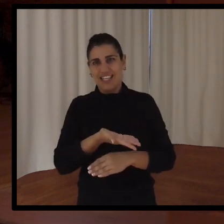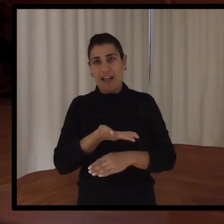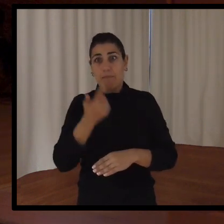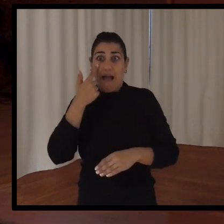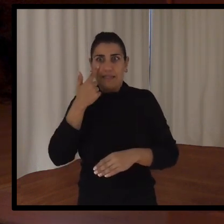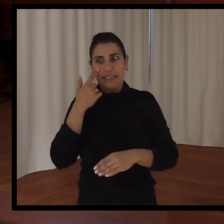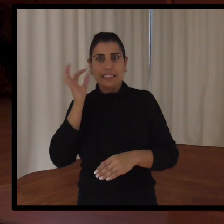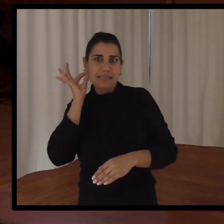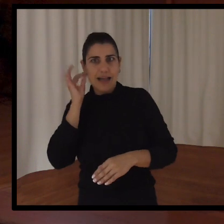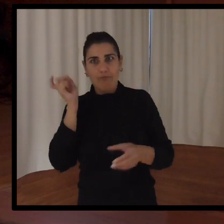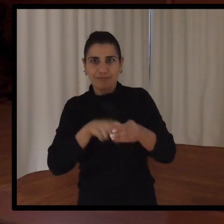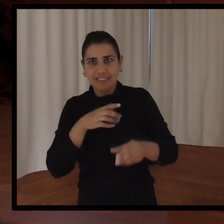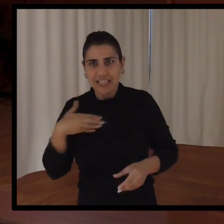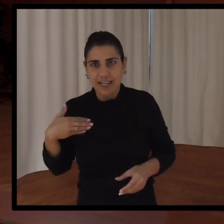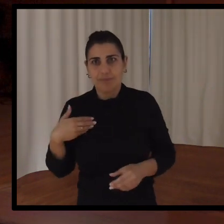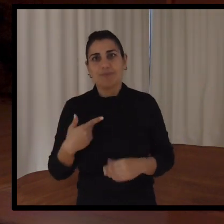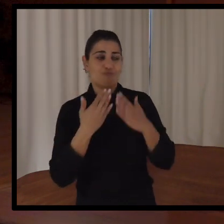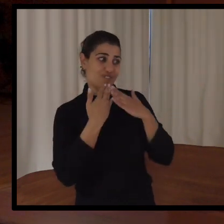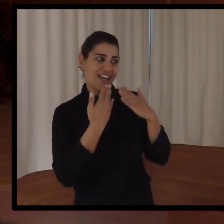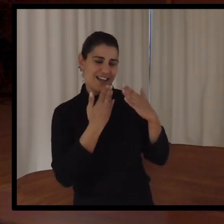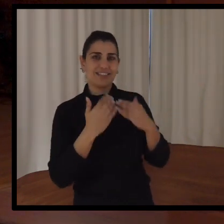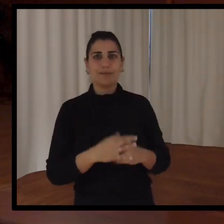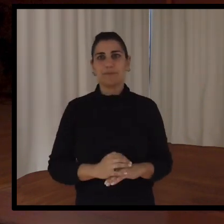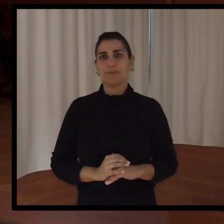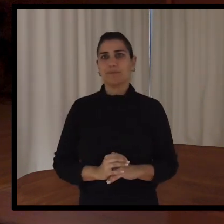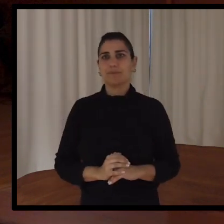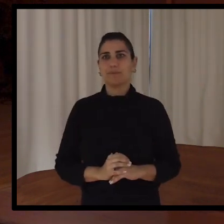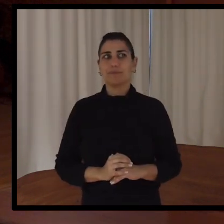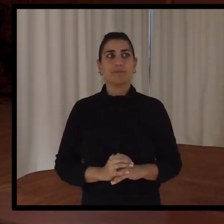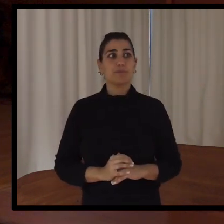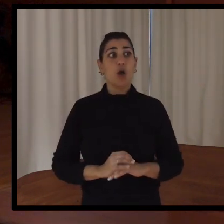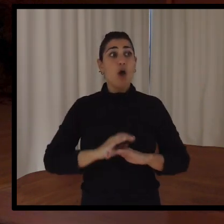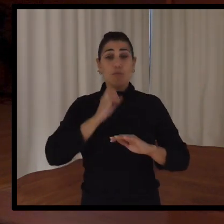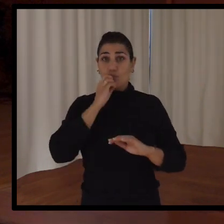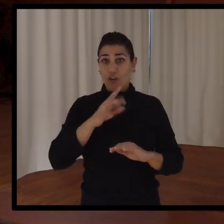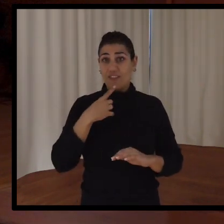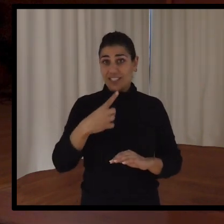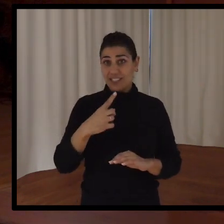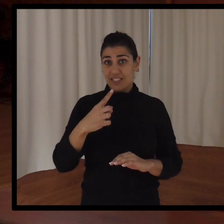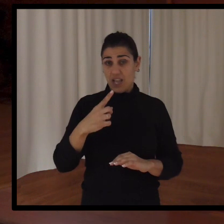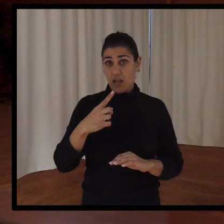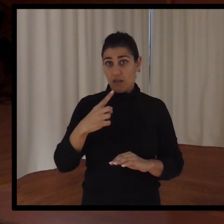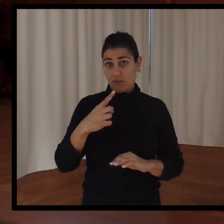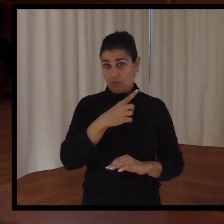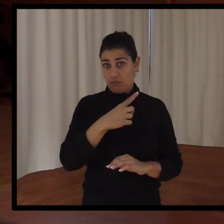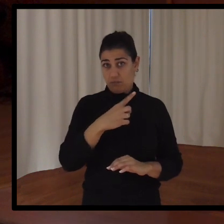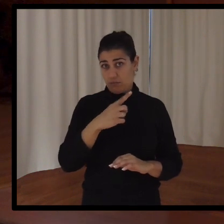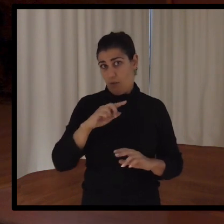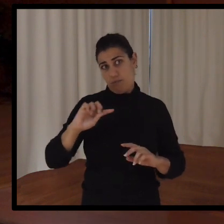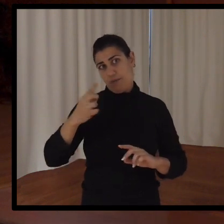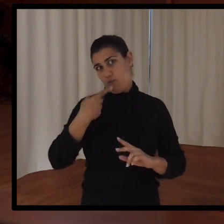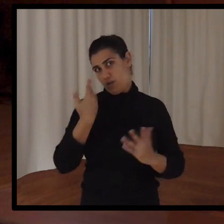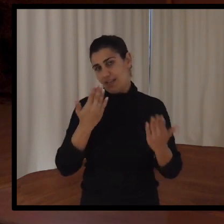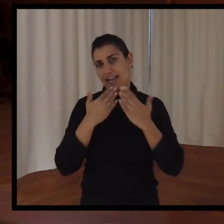llegar a alguna chica. Muchas gracias. Javi. Bueno, decir que no lo he comentado al principio. Aparte, por supuesto, dar las